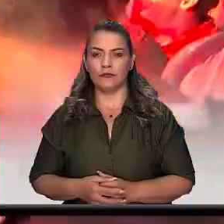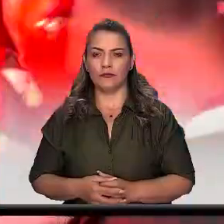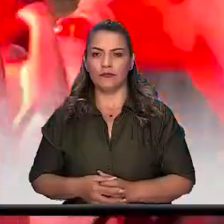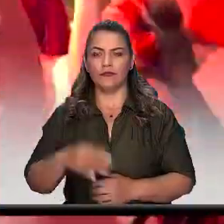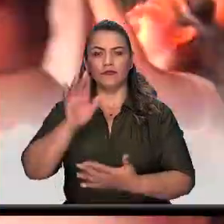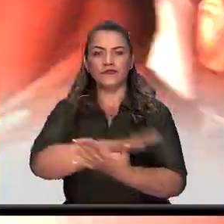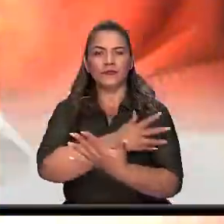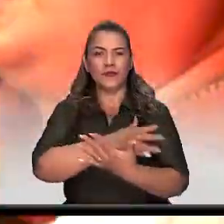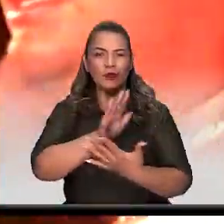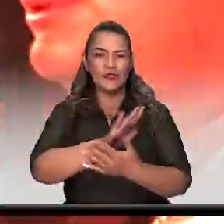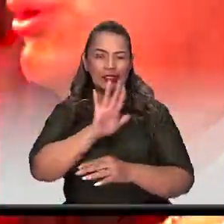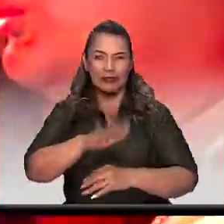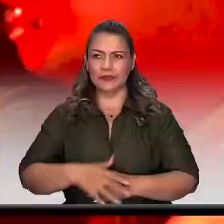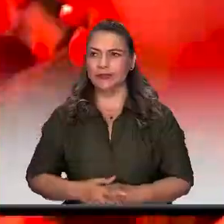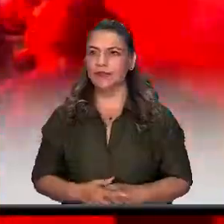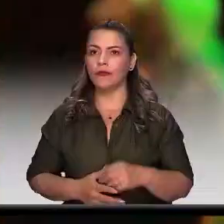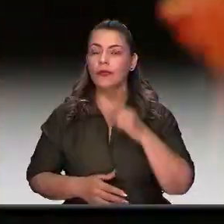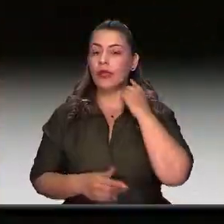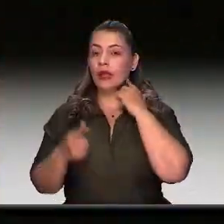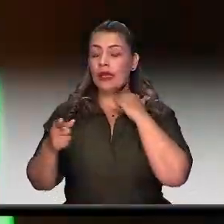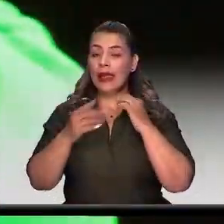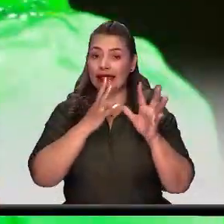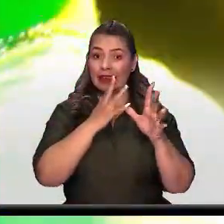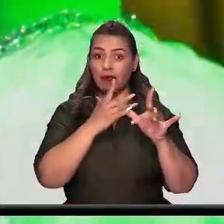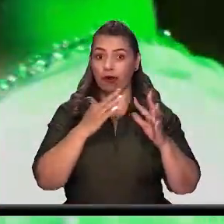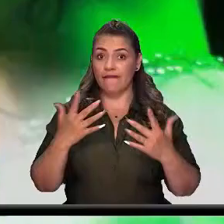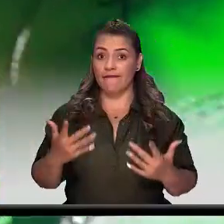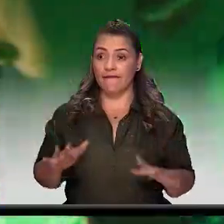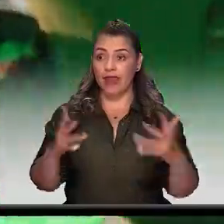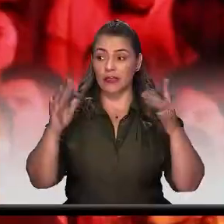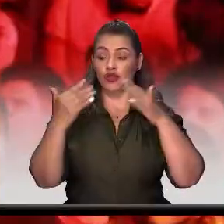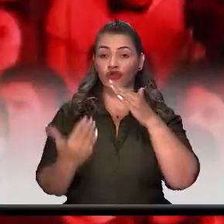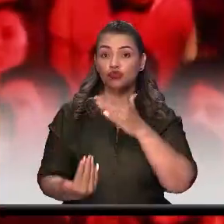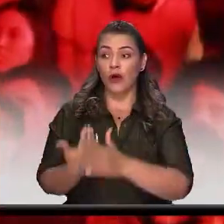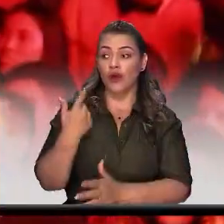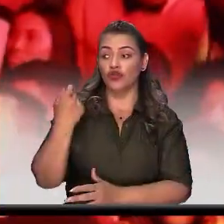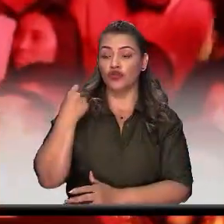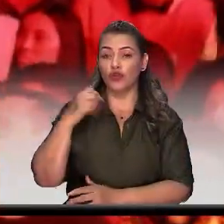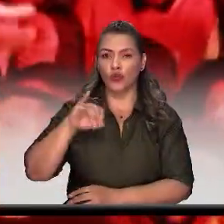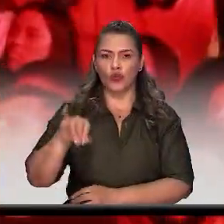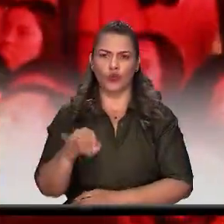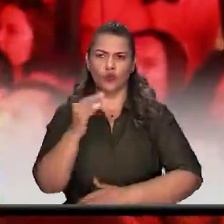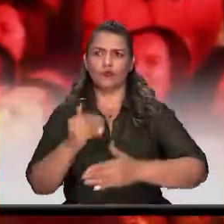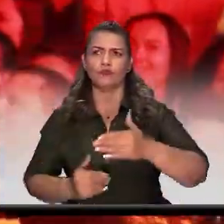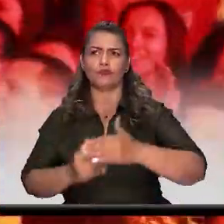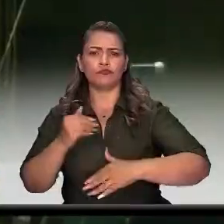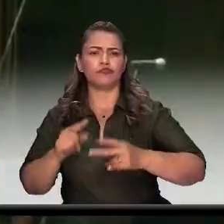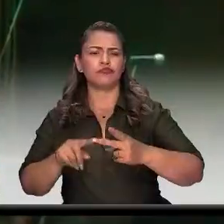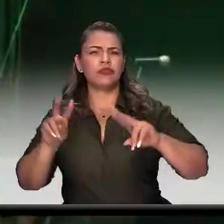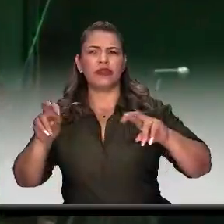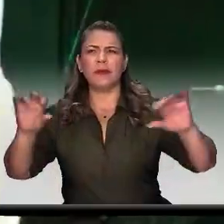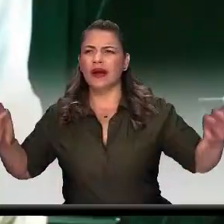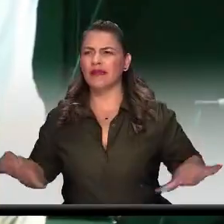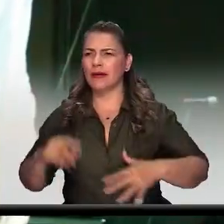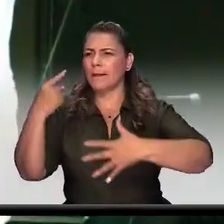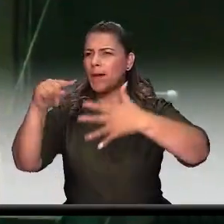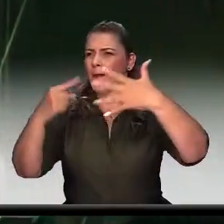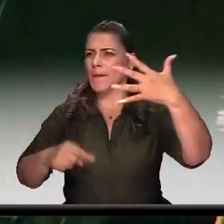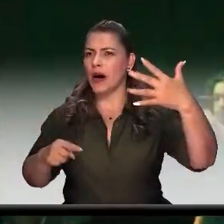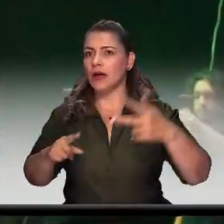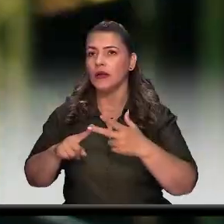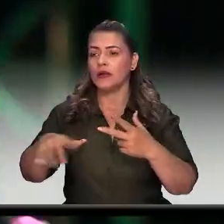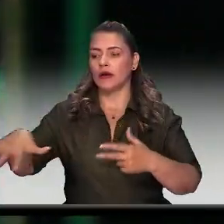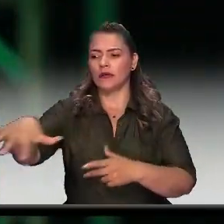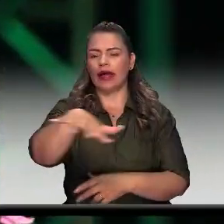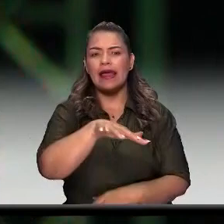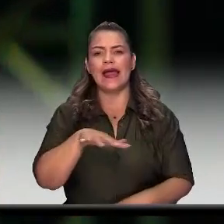El nuevo formato de las fiestas de Itagüí comenzó el jueves con un escenario nunca antes visto en la ciudad, ubicado en el Estadio de Itaires.